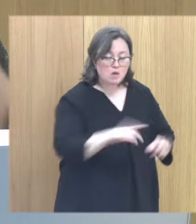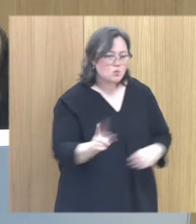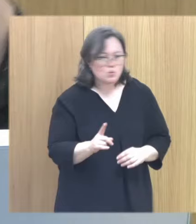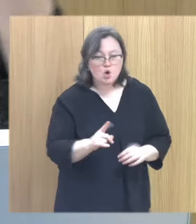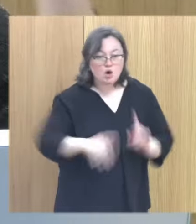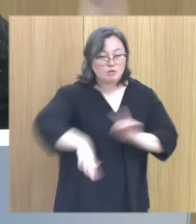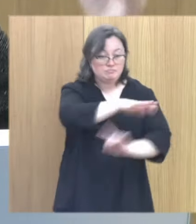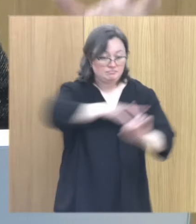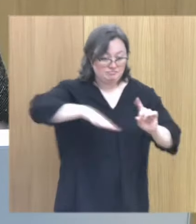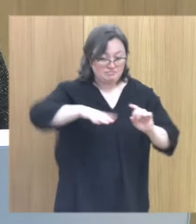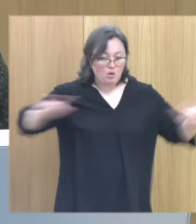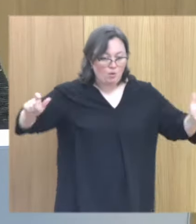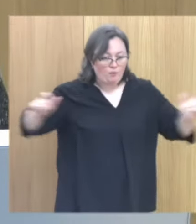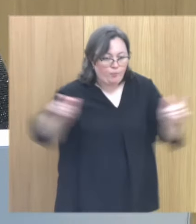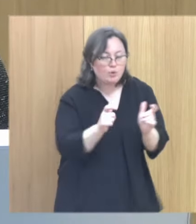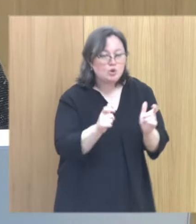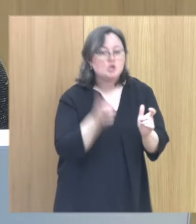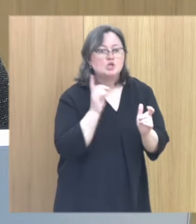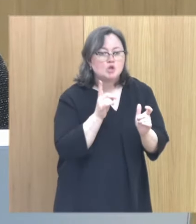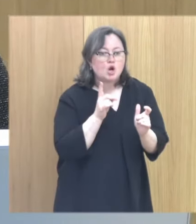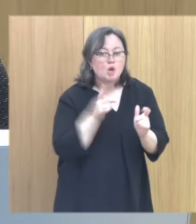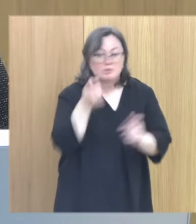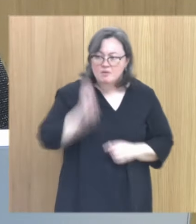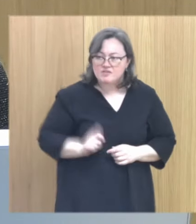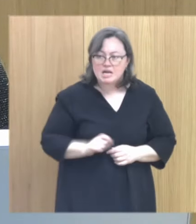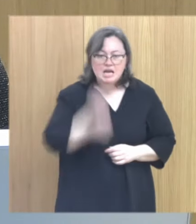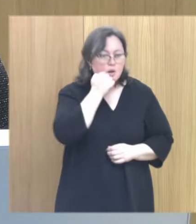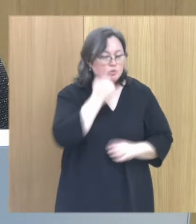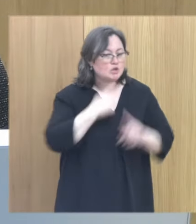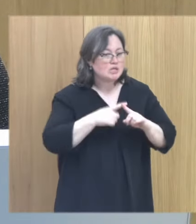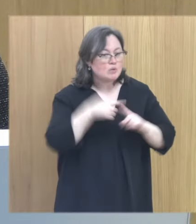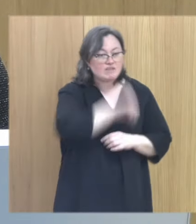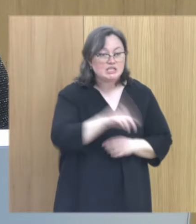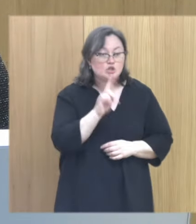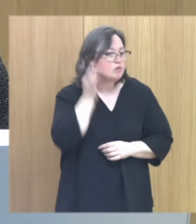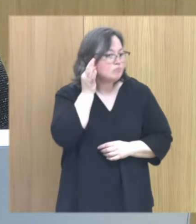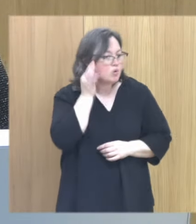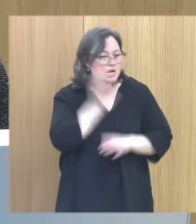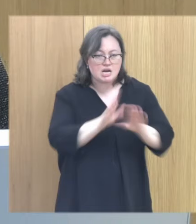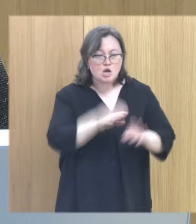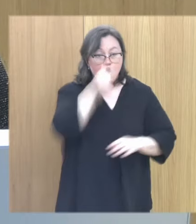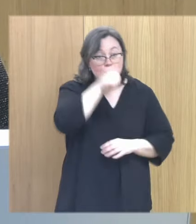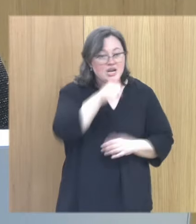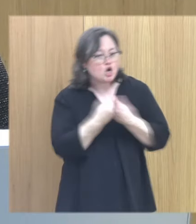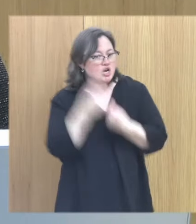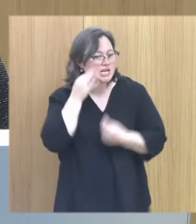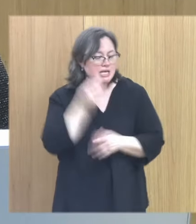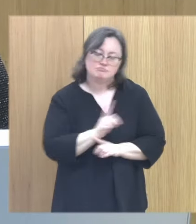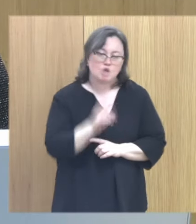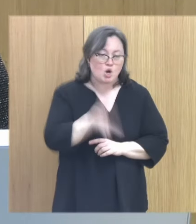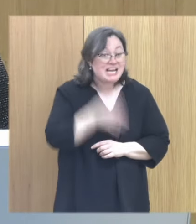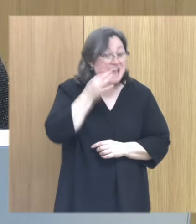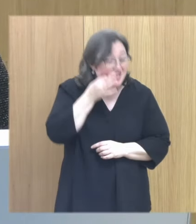ecosistema de los profesionales el abuso sexual infantil a una cuestión que hacen hombres con niñas. Cuando